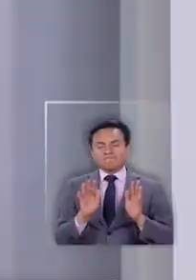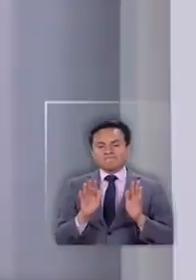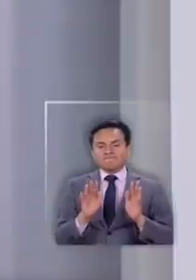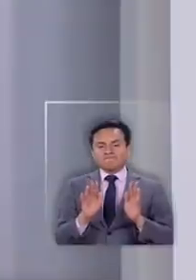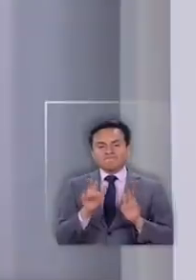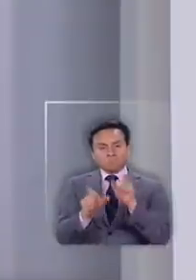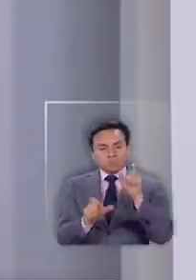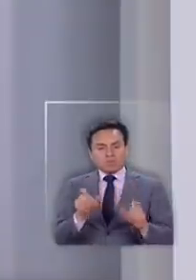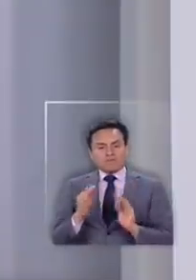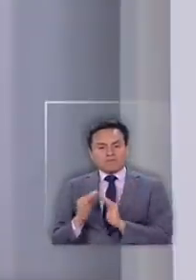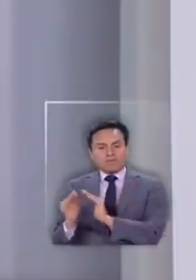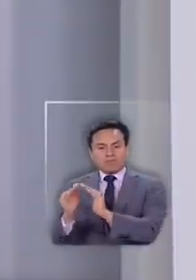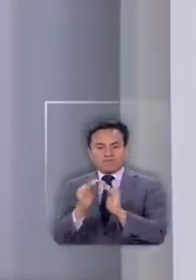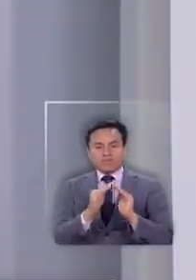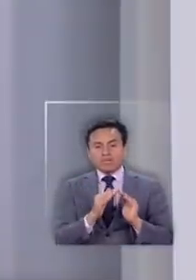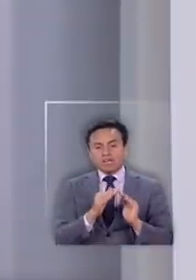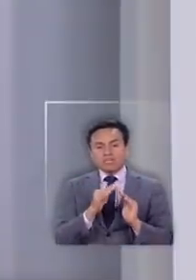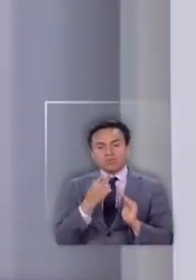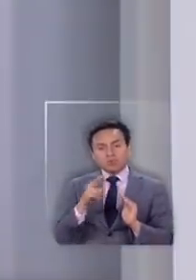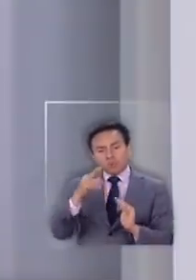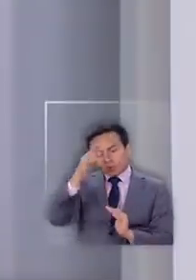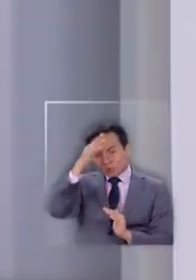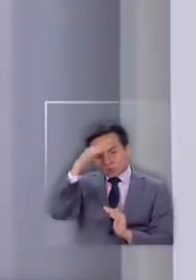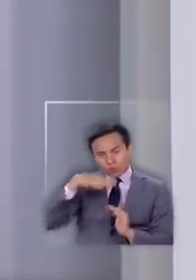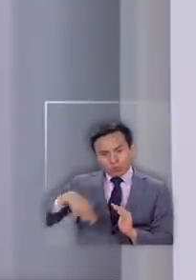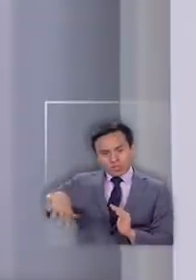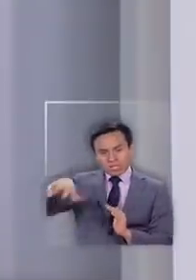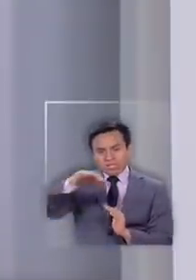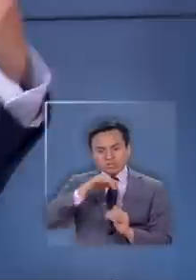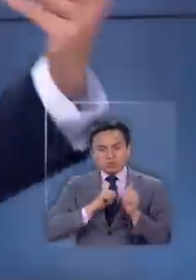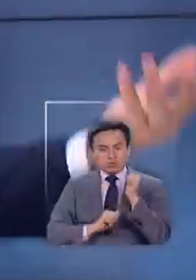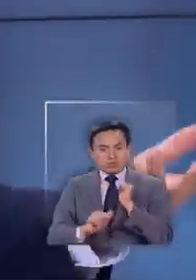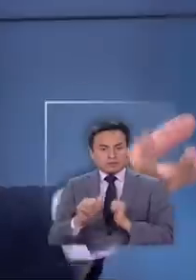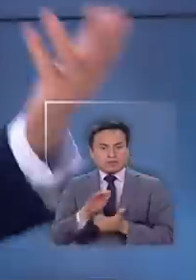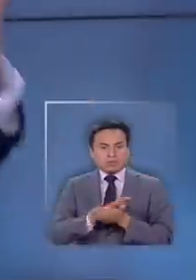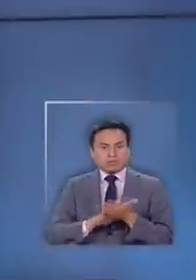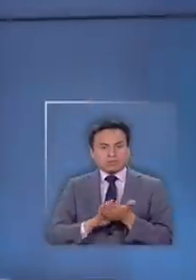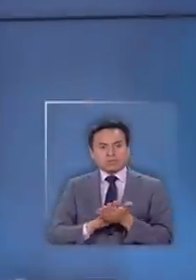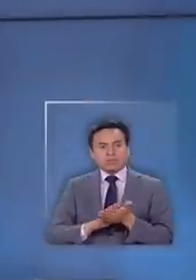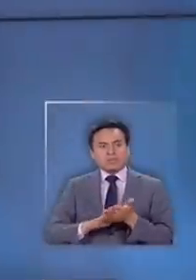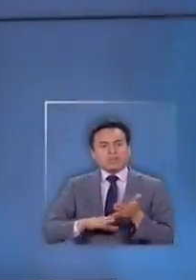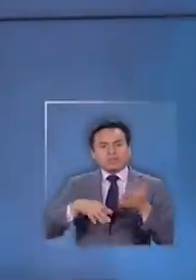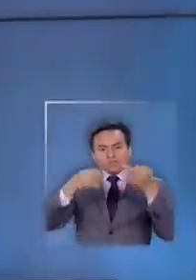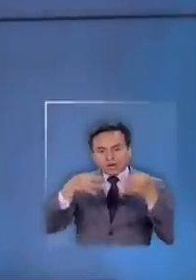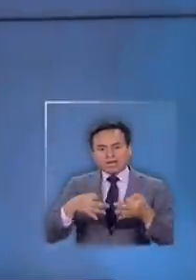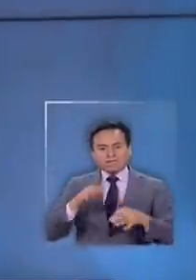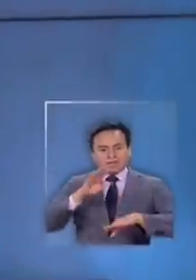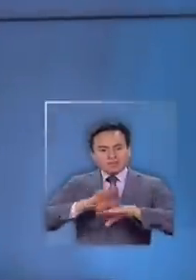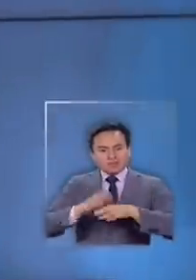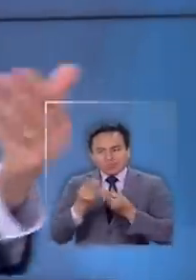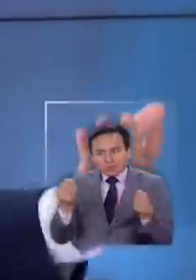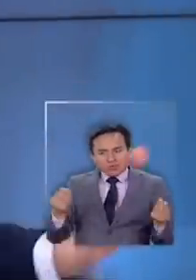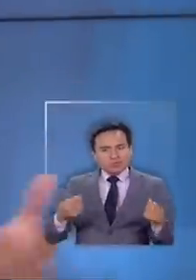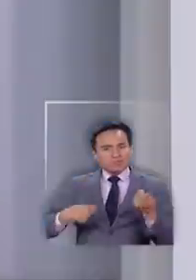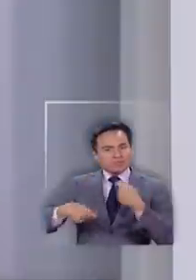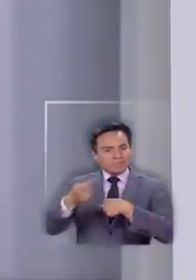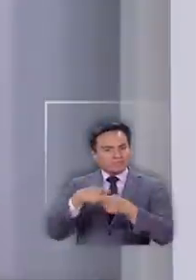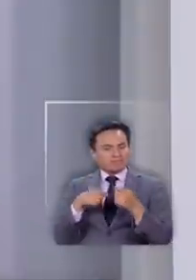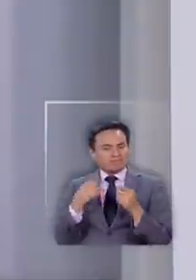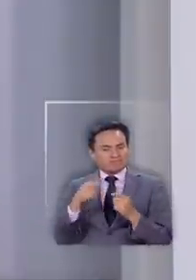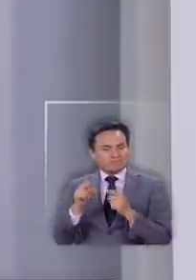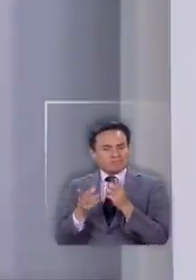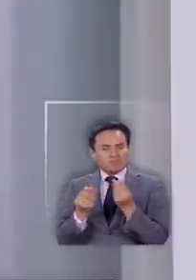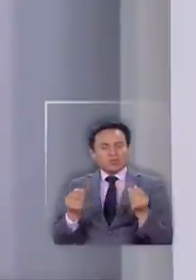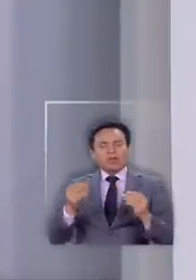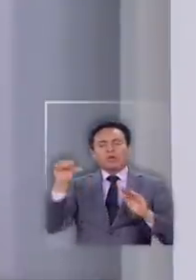pobladores o los propios vecinos de su comuna serían los que sufrirían porque hay más informalidad que en otras comunas. ¿Cómo se hace una cuarentena